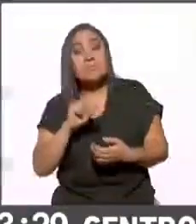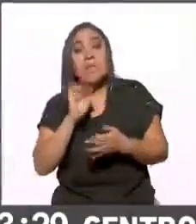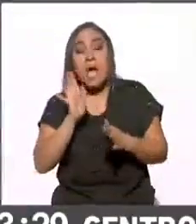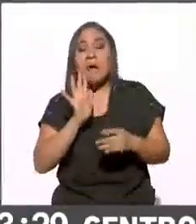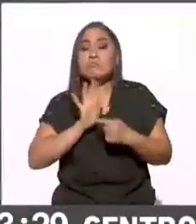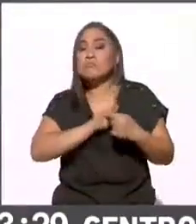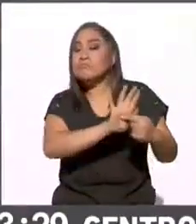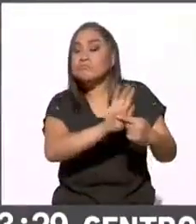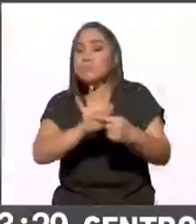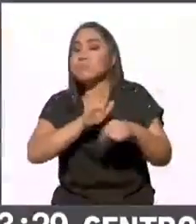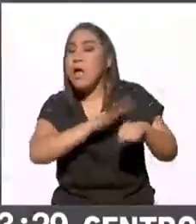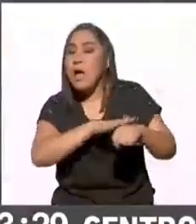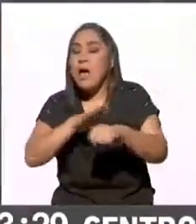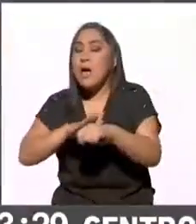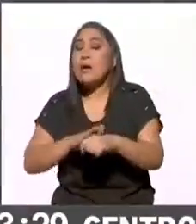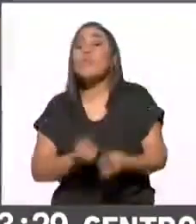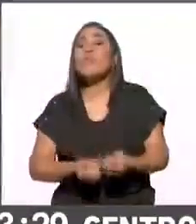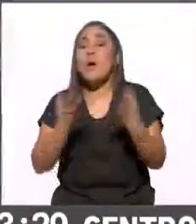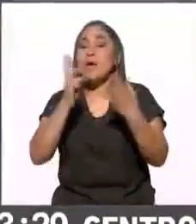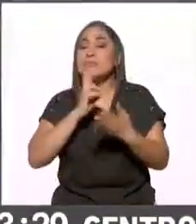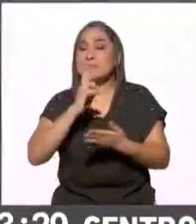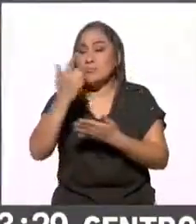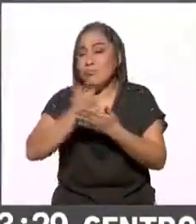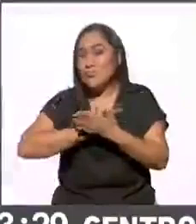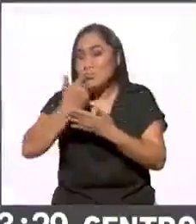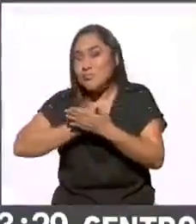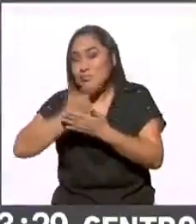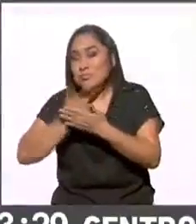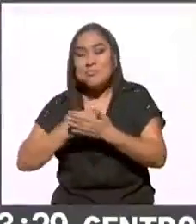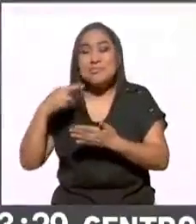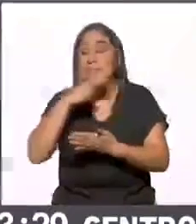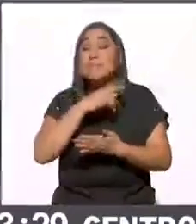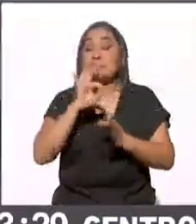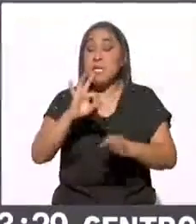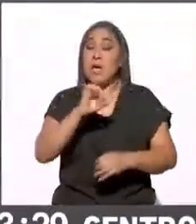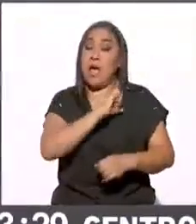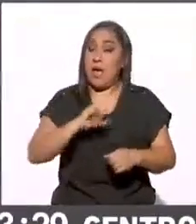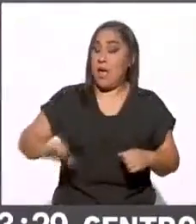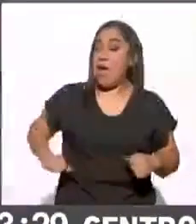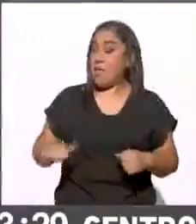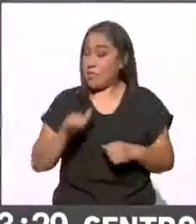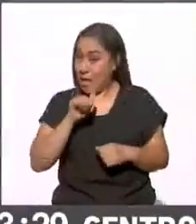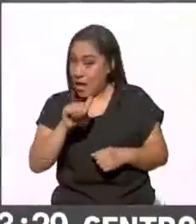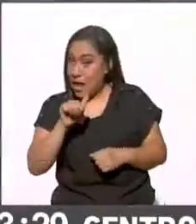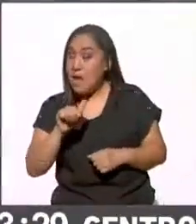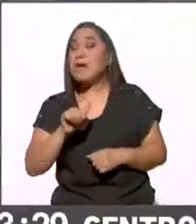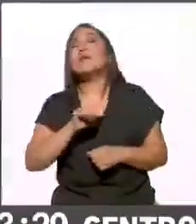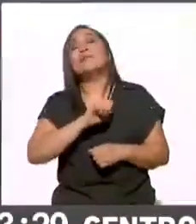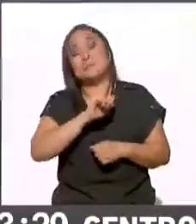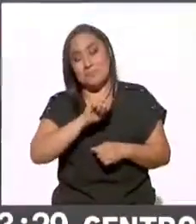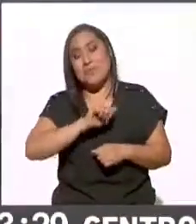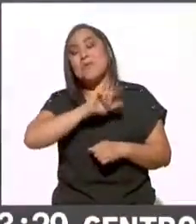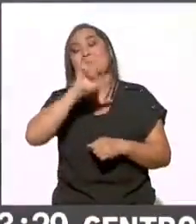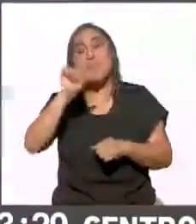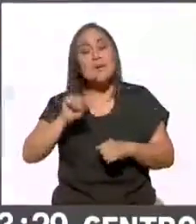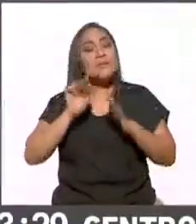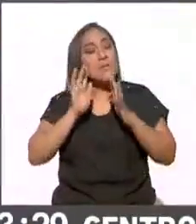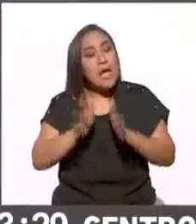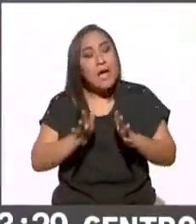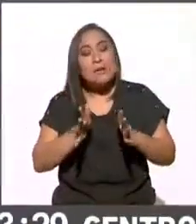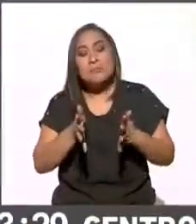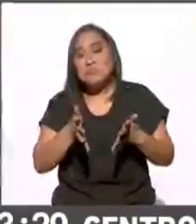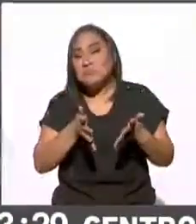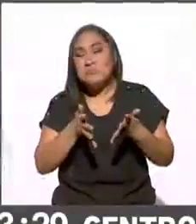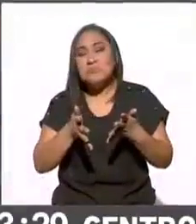resultados de este conteo rápido de las 16 alcaldías, en las 16 alcaldías, para conocer cómo, pues con un mayor